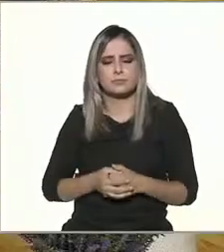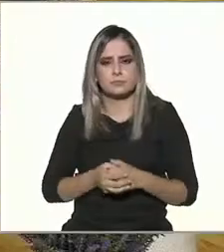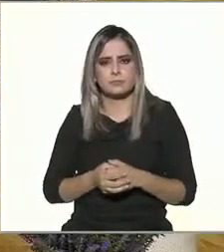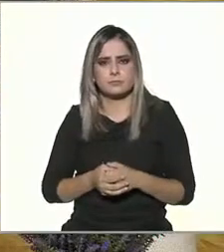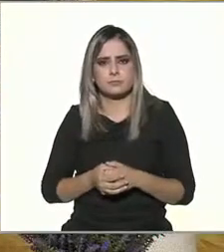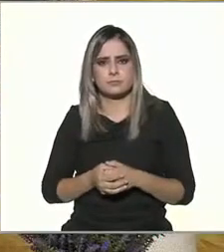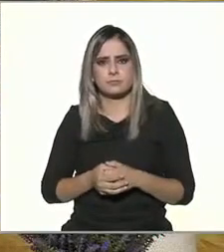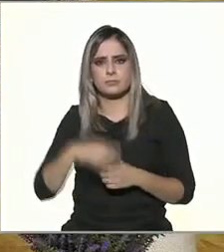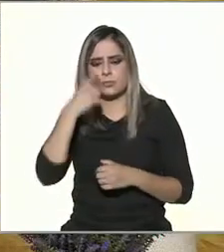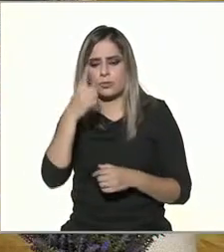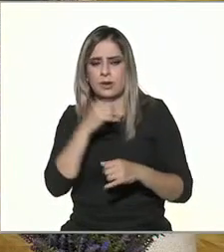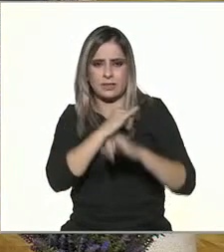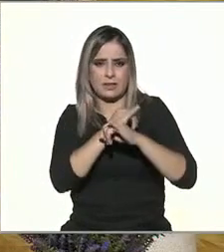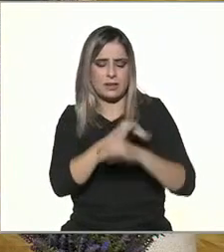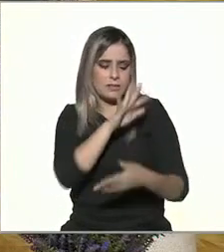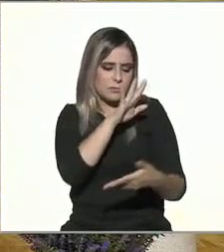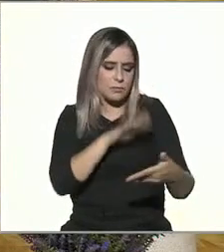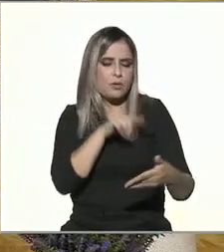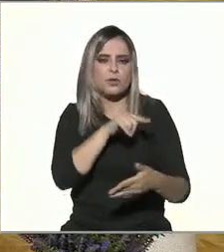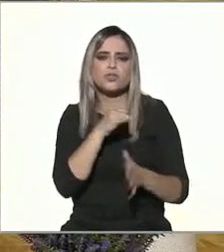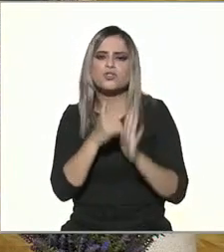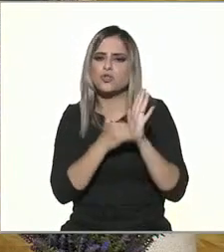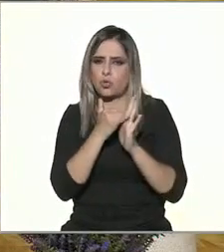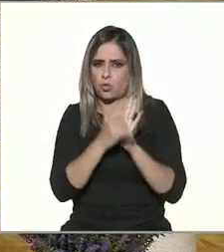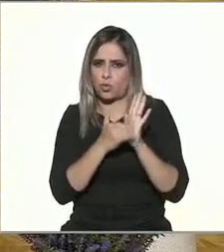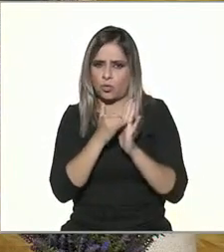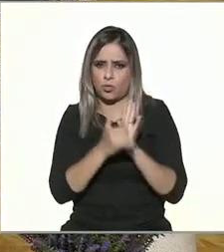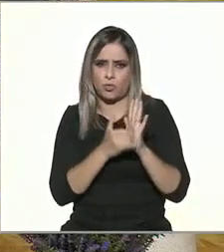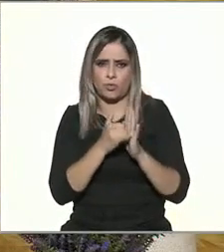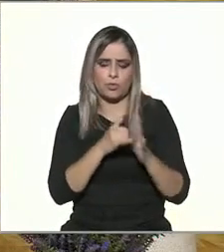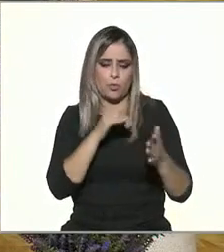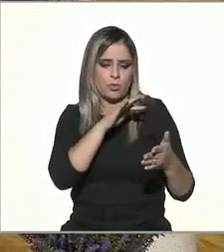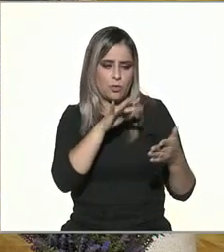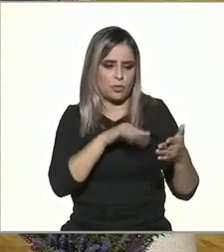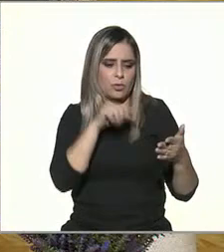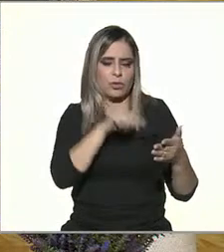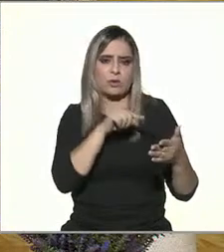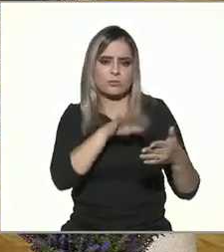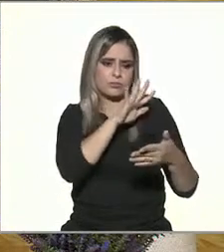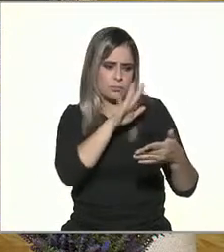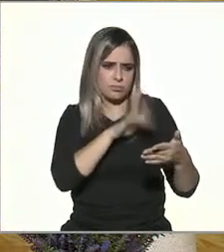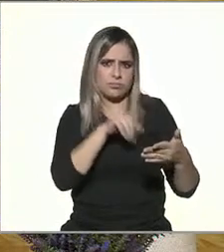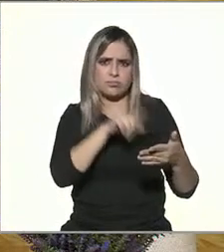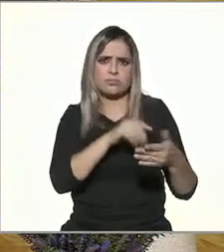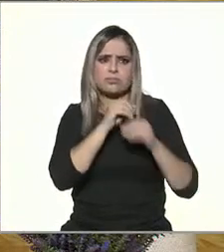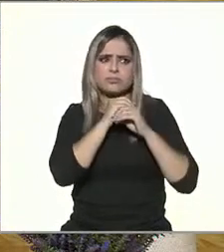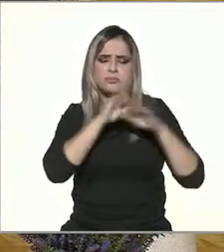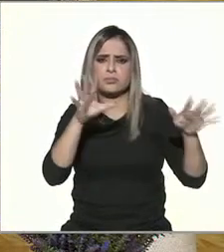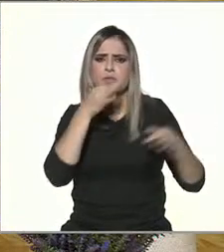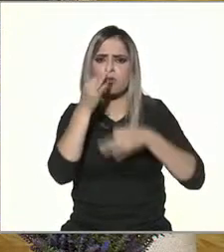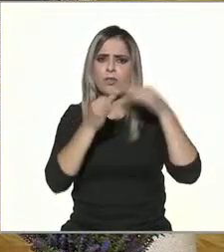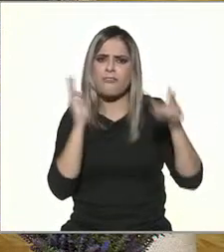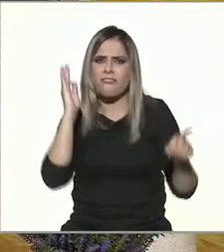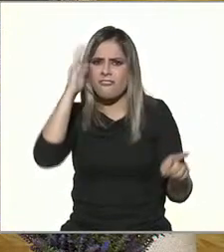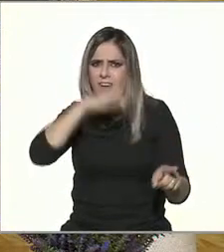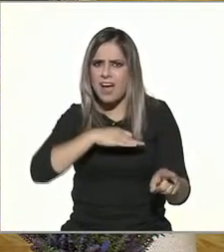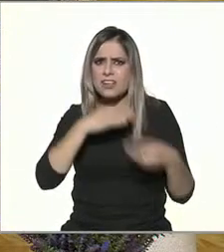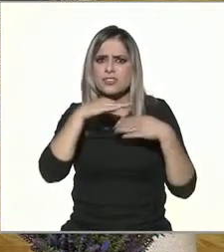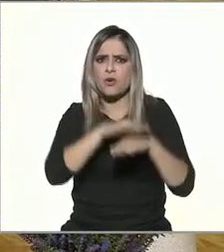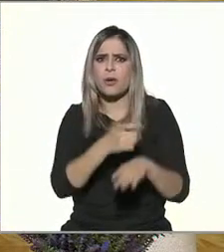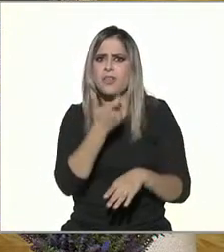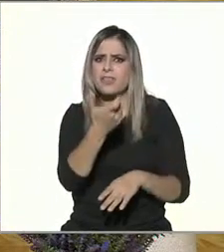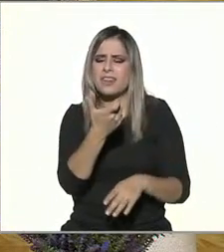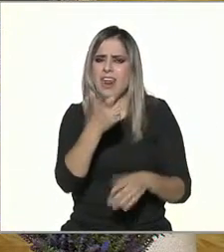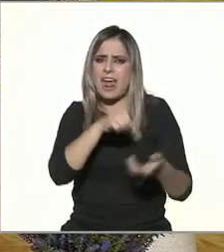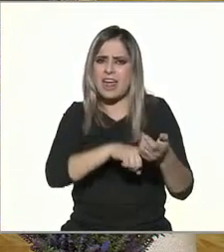Perdona, una publicación en YouTube. De Elon Musk y con una publicidad falsa de Bitcoin, ¿no? Es